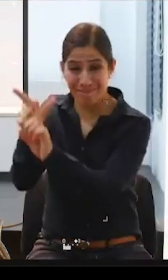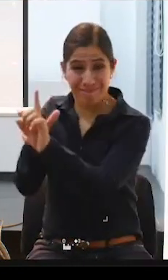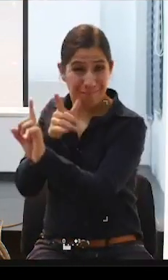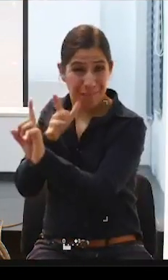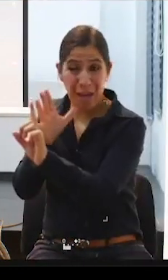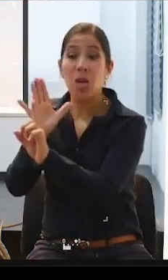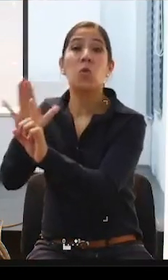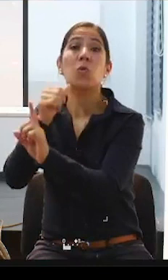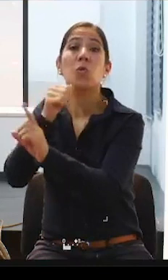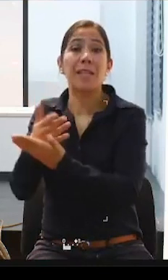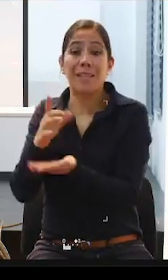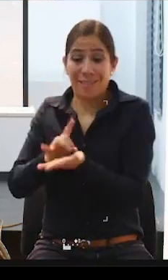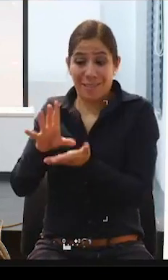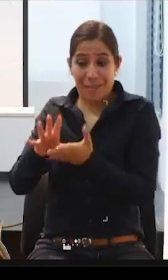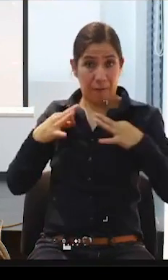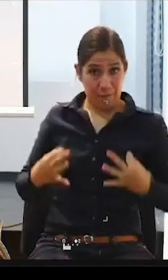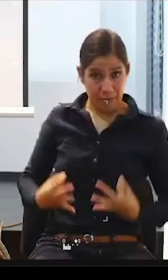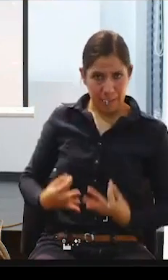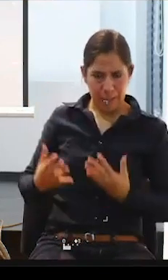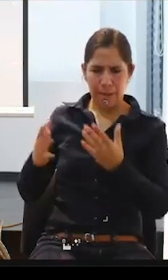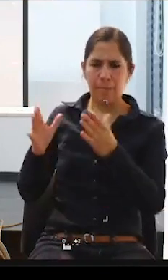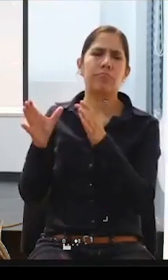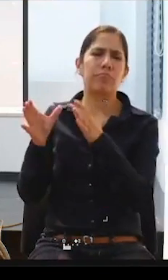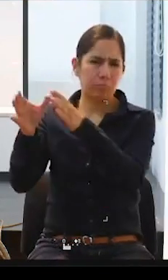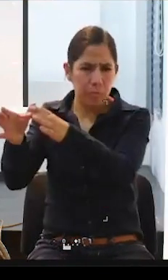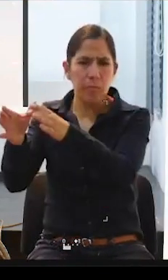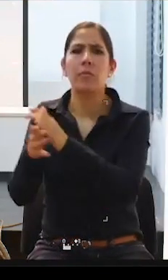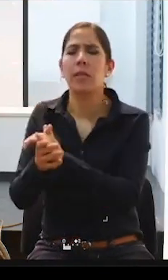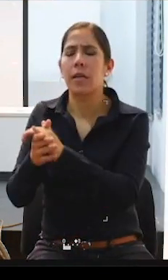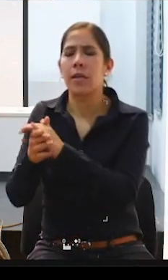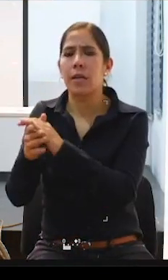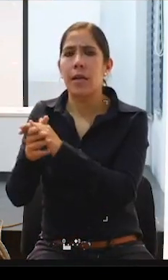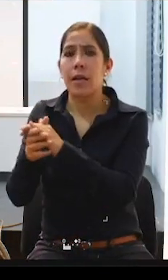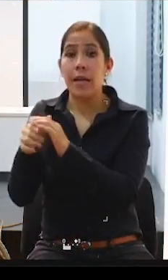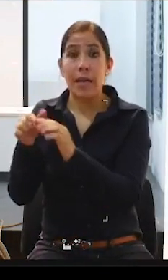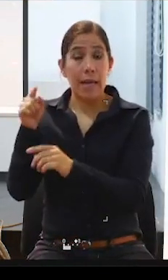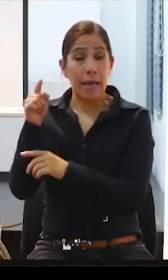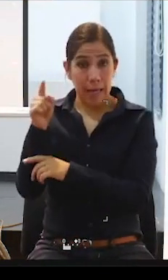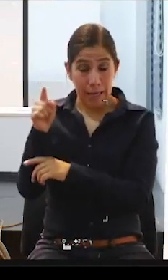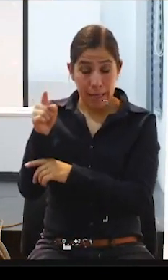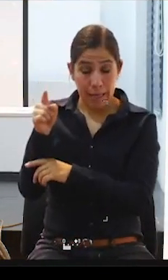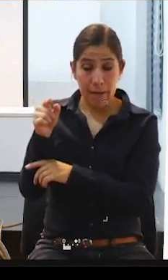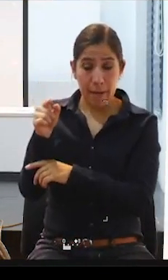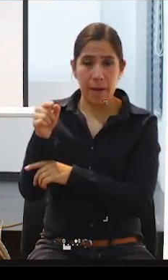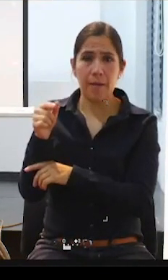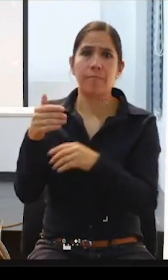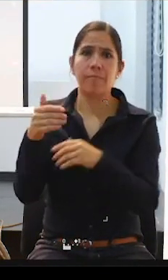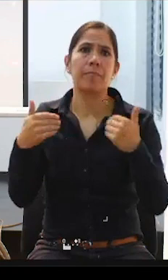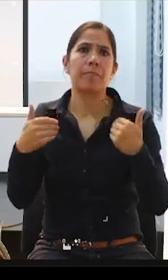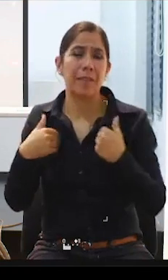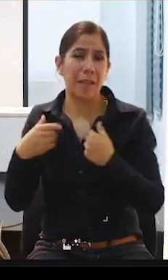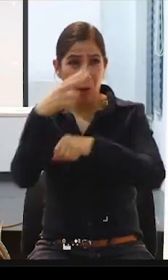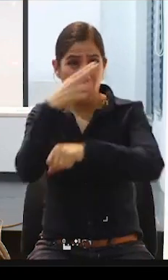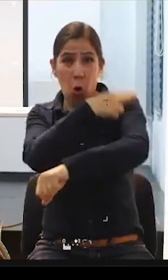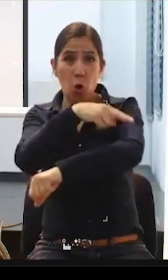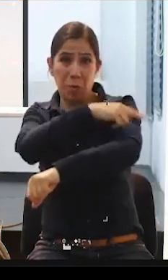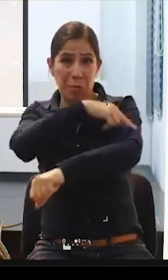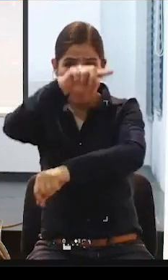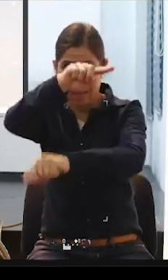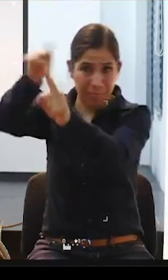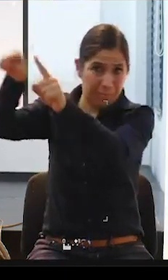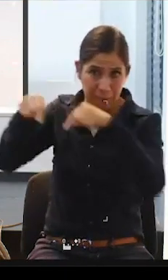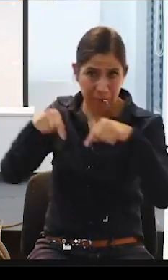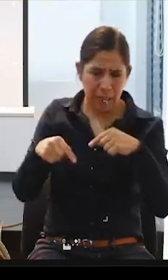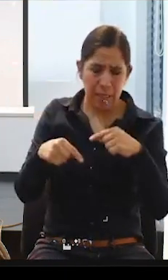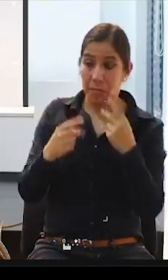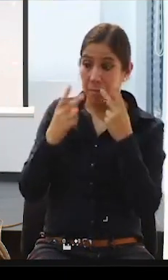llegó con, cuando ella fue a traerla, ¿verdad? Al materno venía con sus zapatos guindando, bueno, no de forma